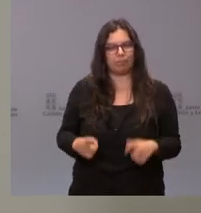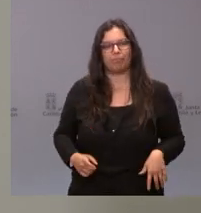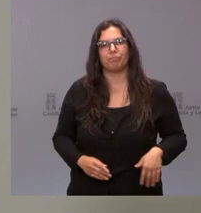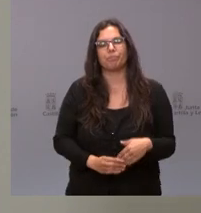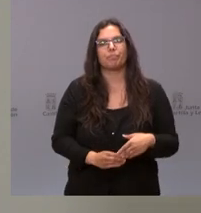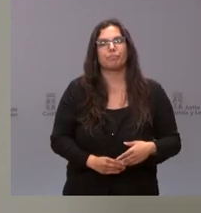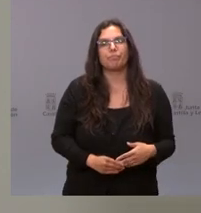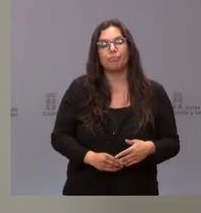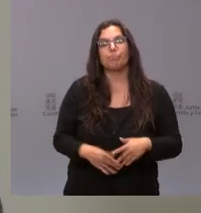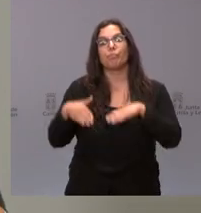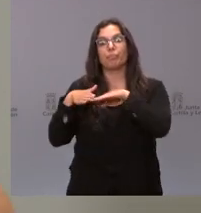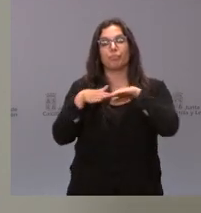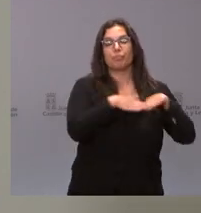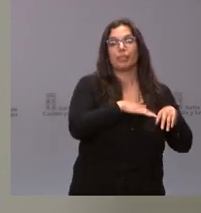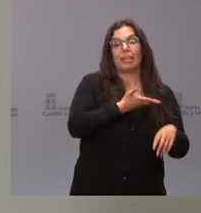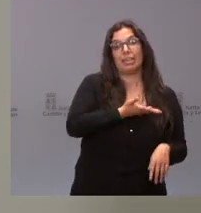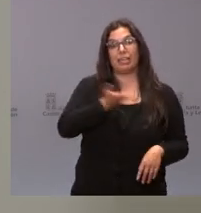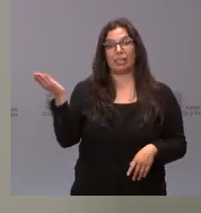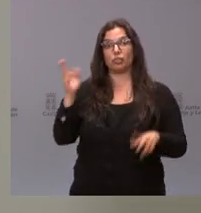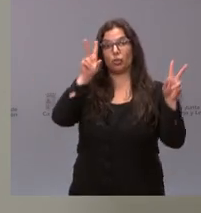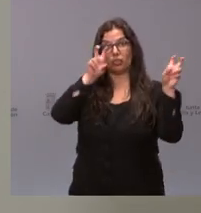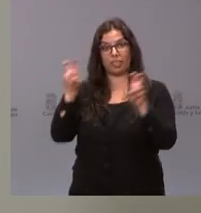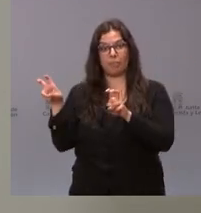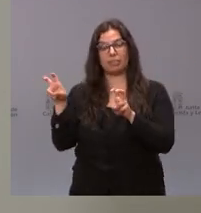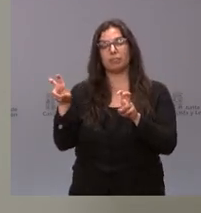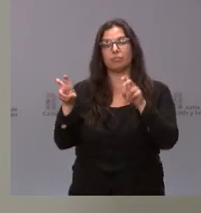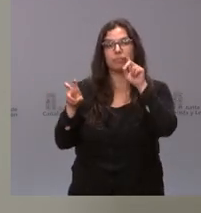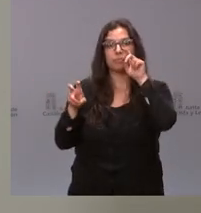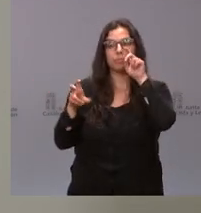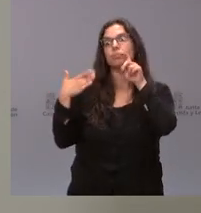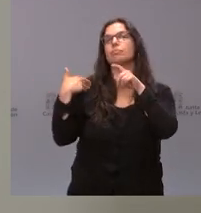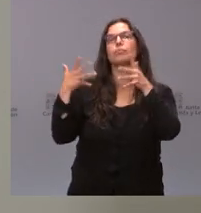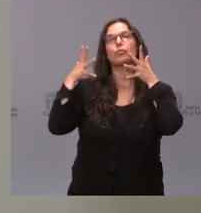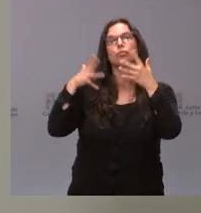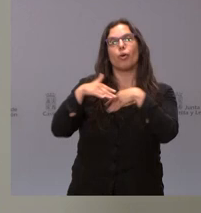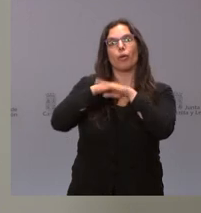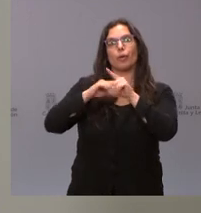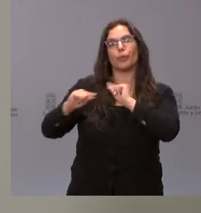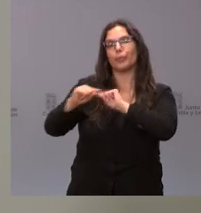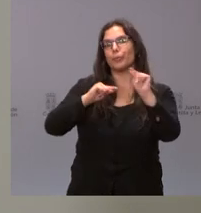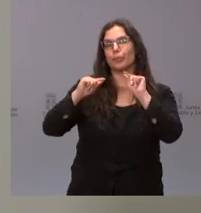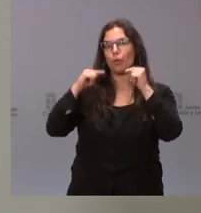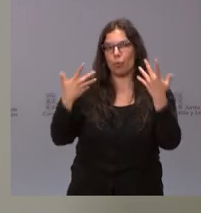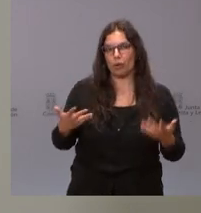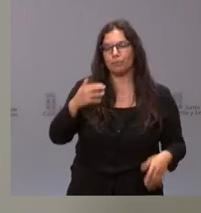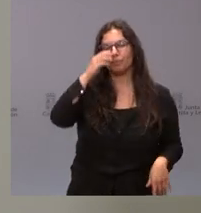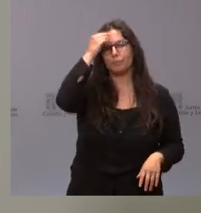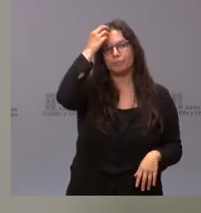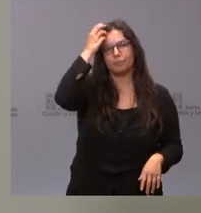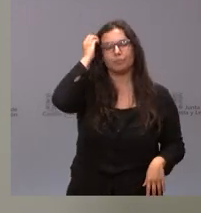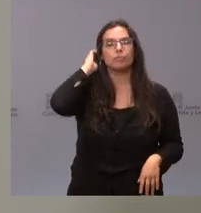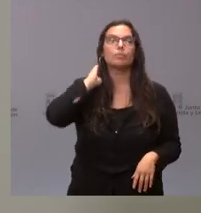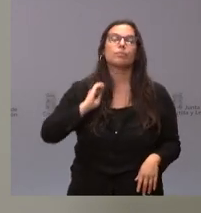Ya entrando en el resto de las cuestiones que han sido tratados en el Consejo de Gobierno, la